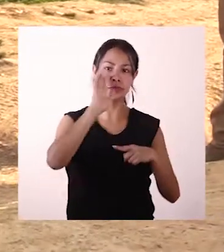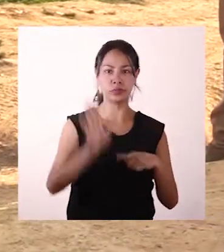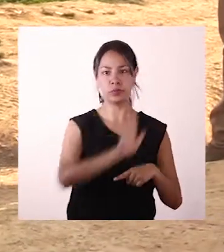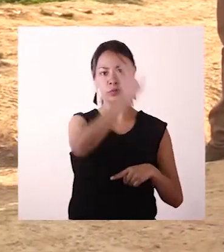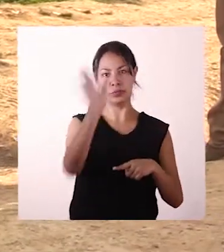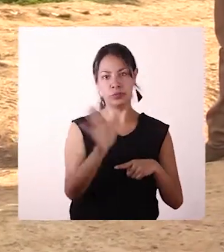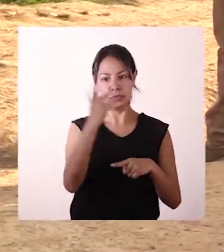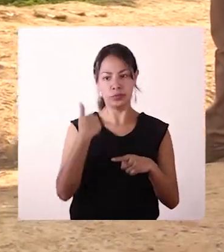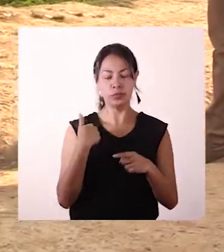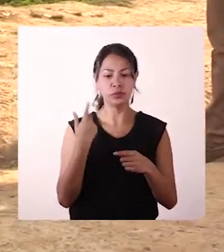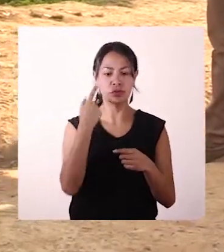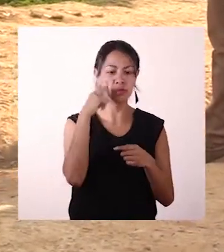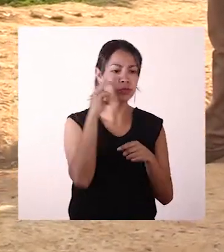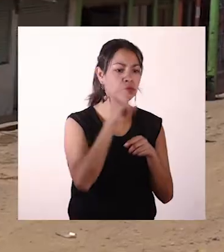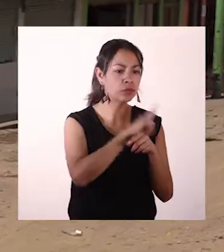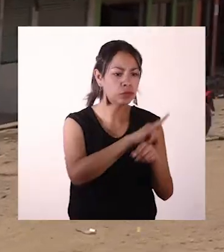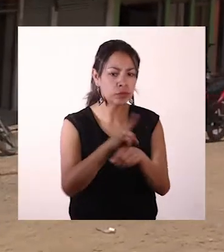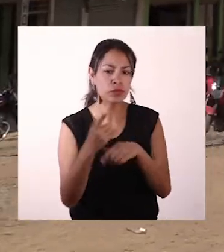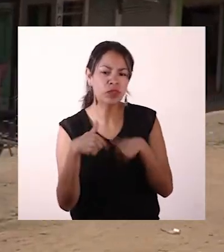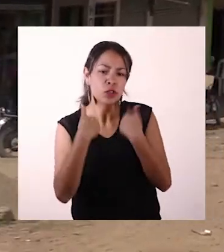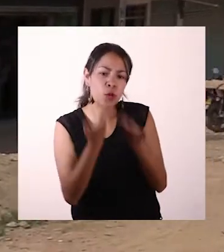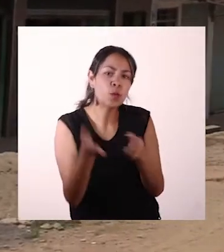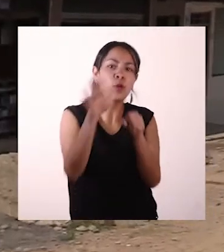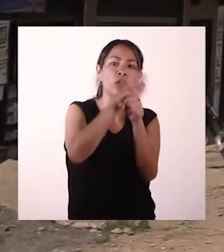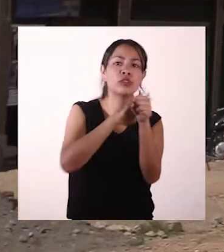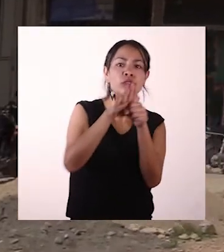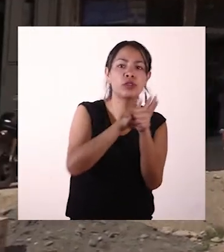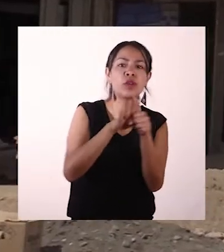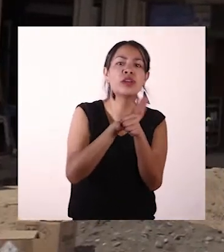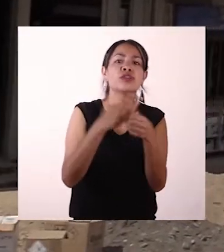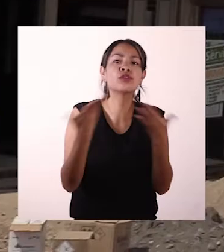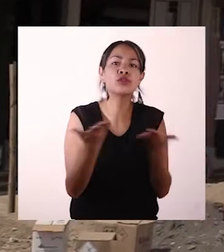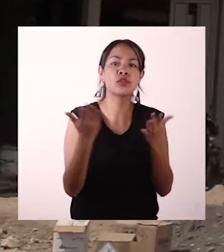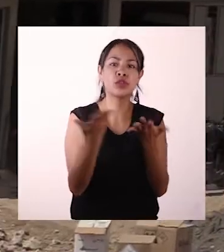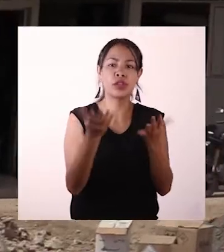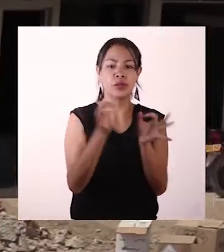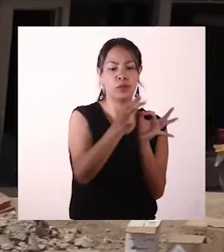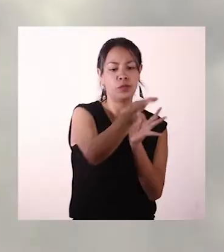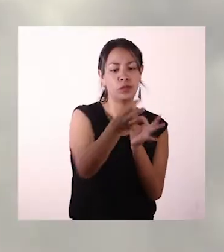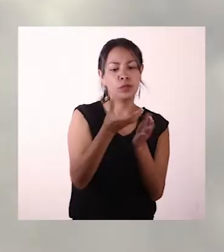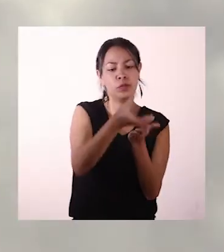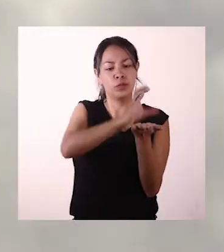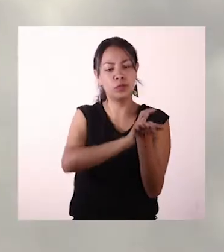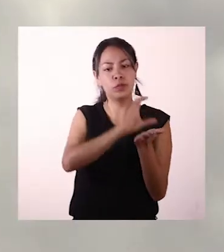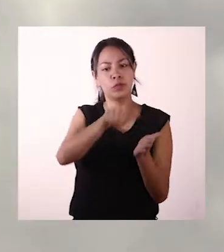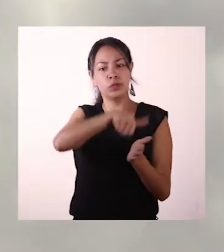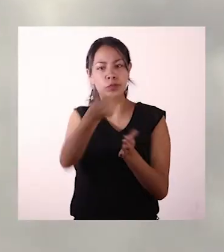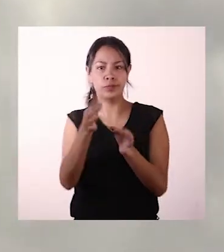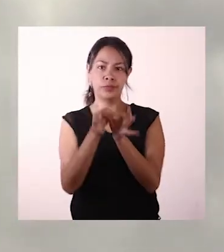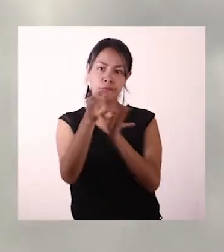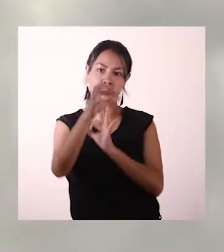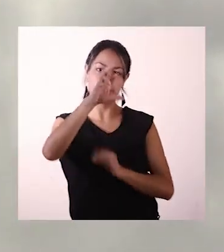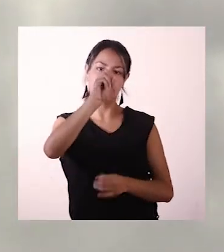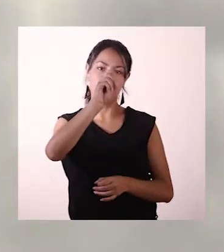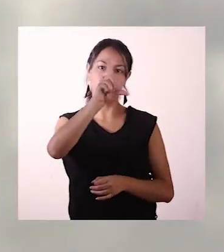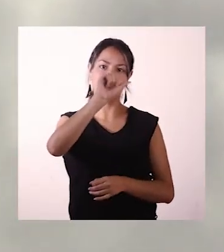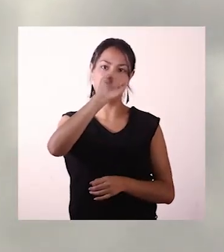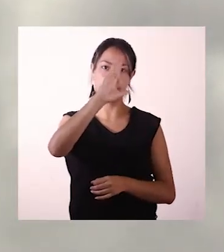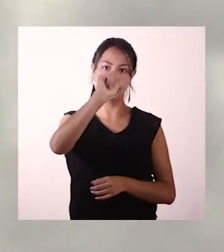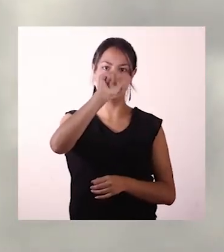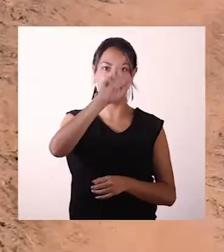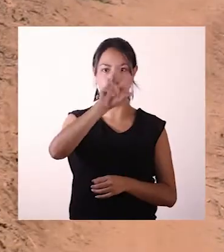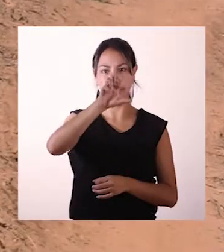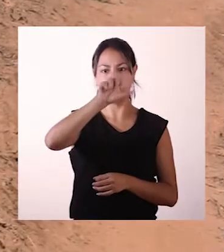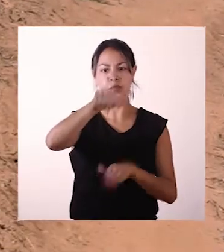avanzó en el ejercicio de diagnóstico de la situación de las zonas ubicadas en los municipios de Tumaco y Policarpa con el fin de